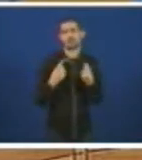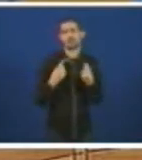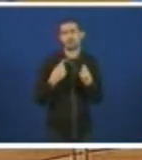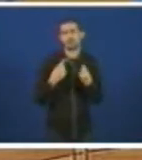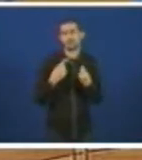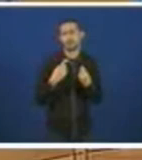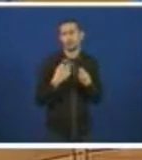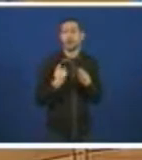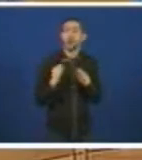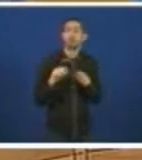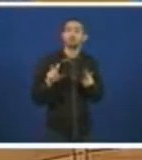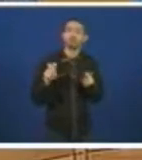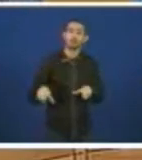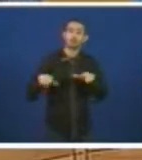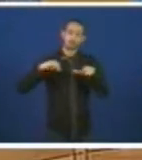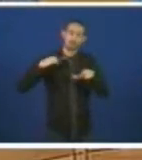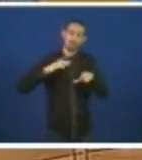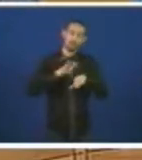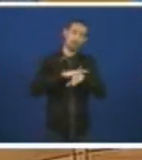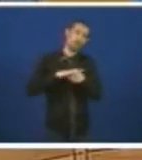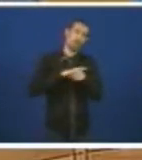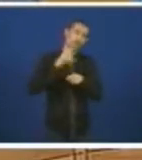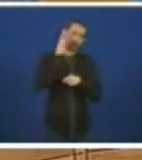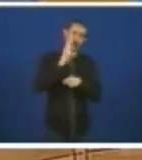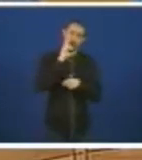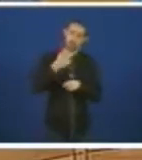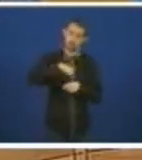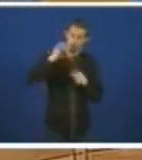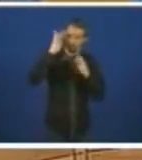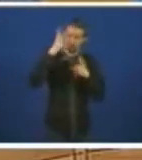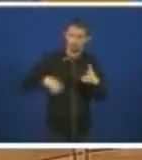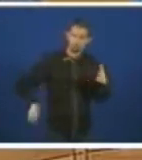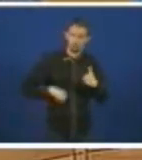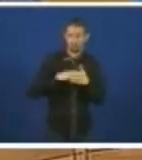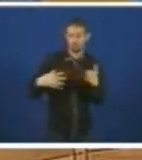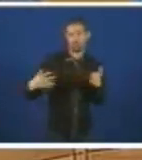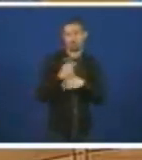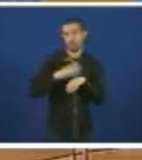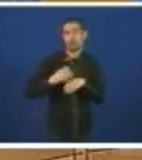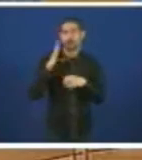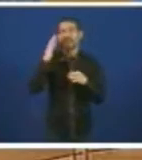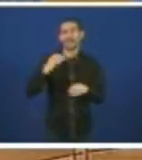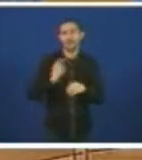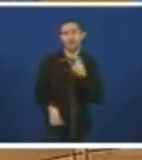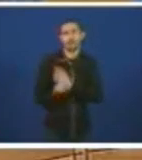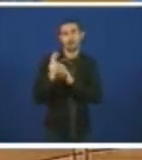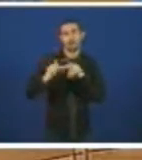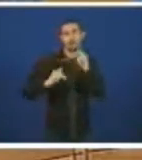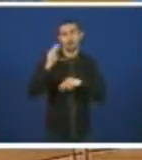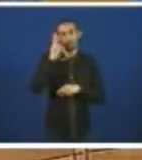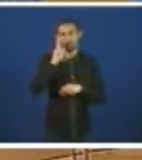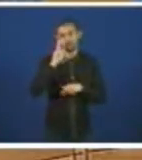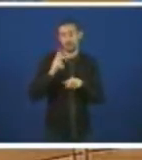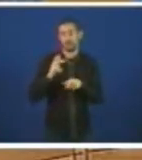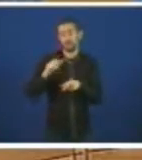dun novo hospital para a área de Vigo. Fixemos todo o necesario para que este se eixa por fin unha realidade. De feito, neste momento,